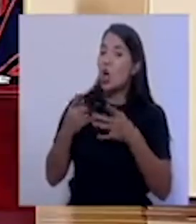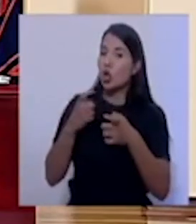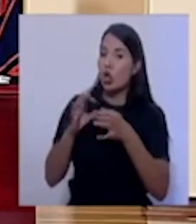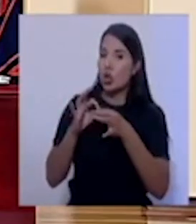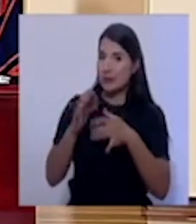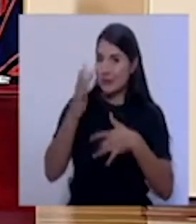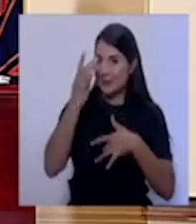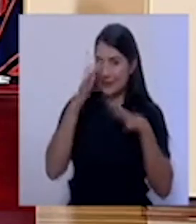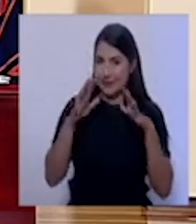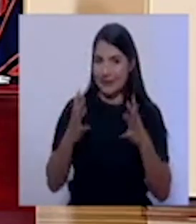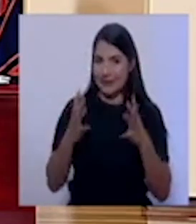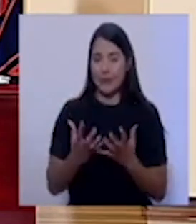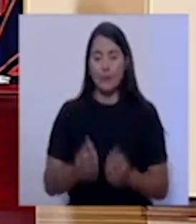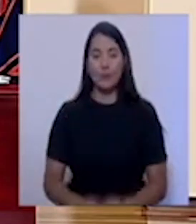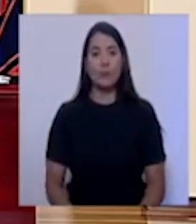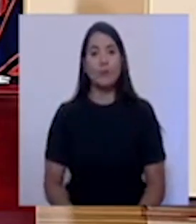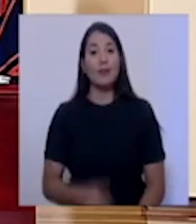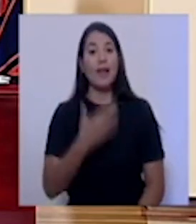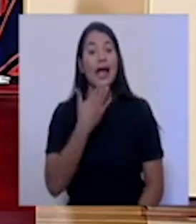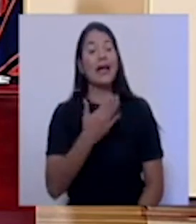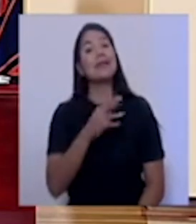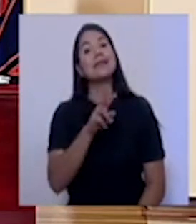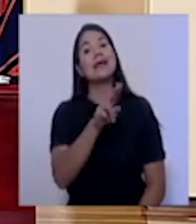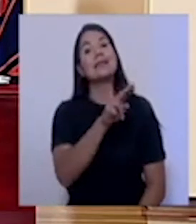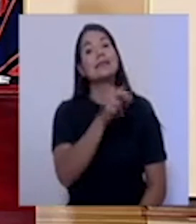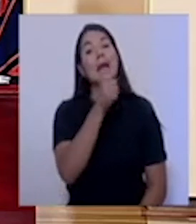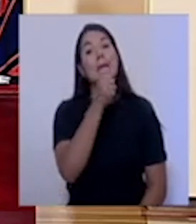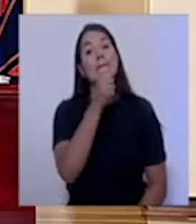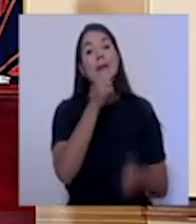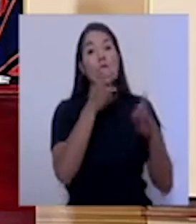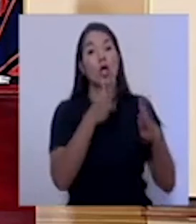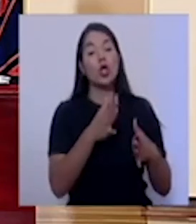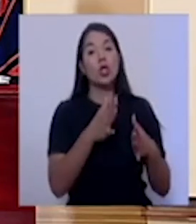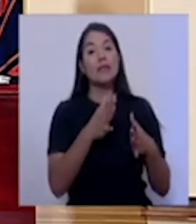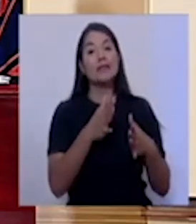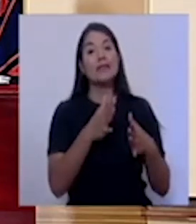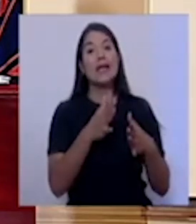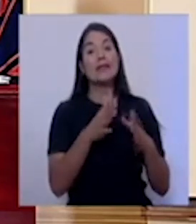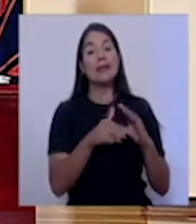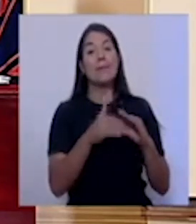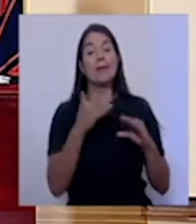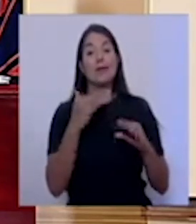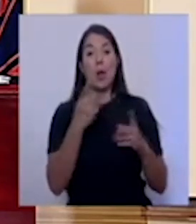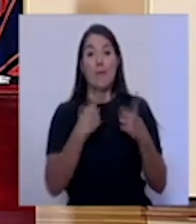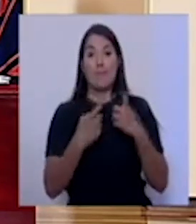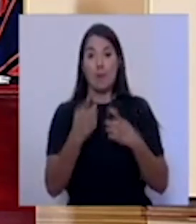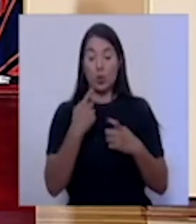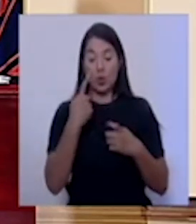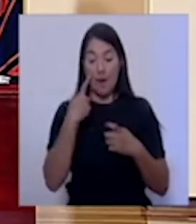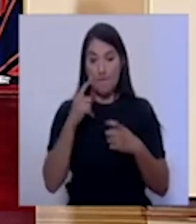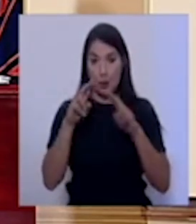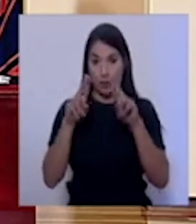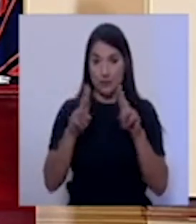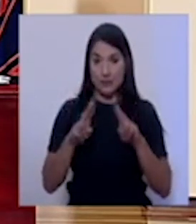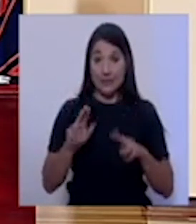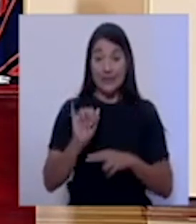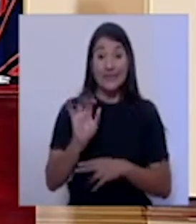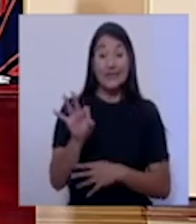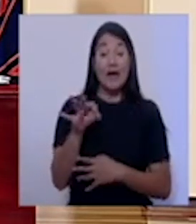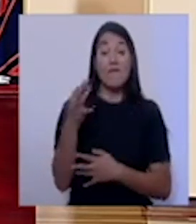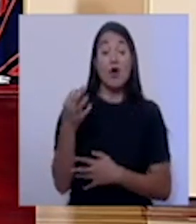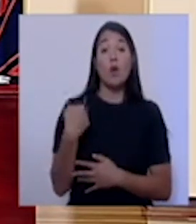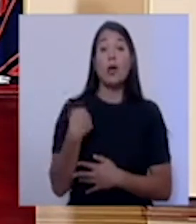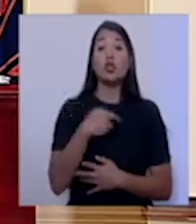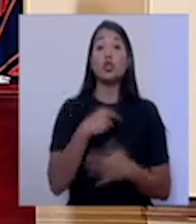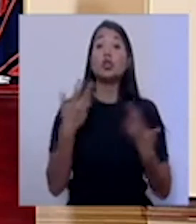Muchas gracias a los colegas que nos enviaron sus consultas vía remota. De esta forma, damos